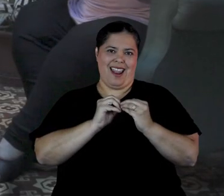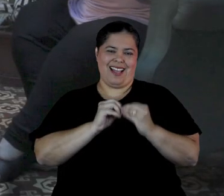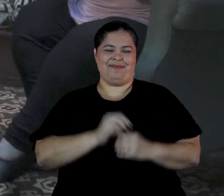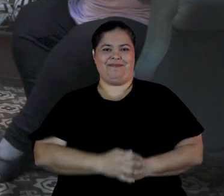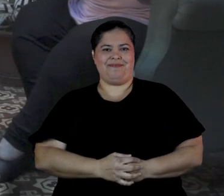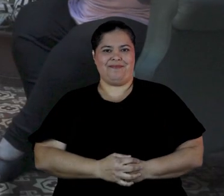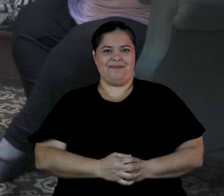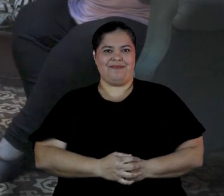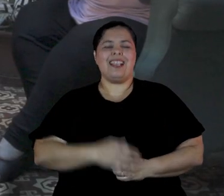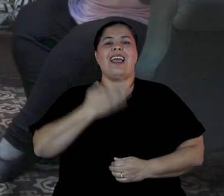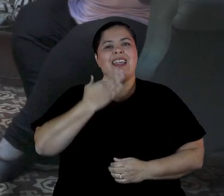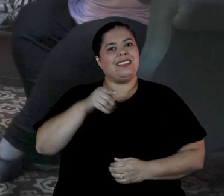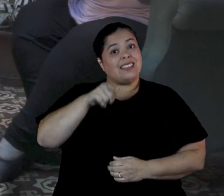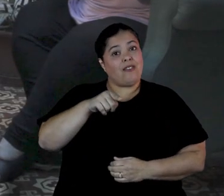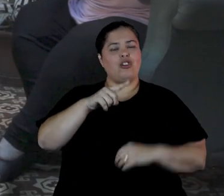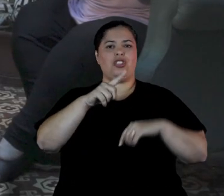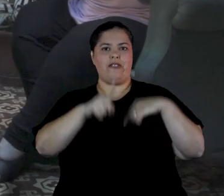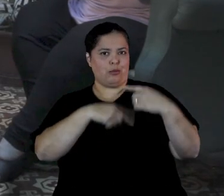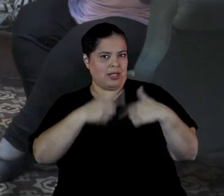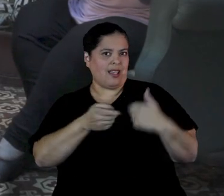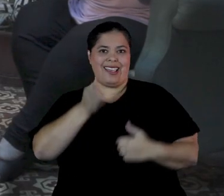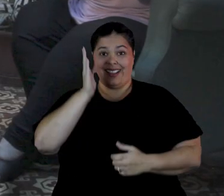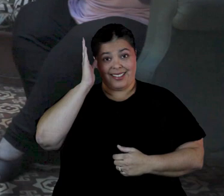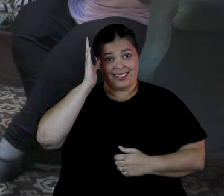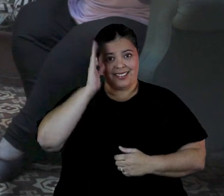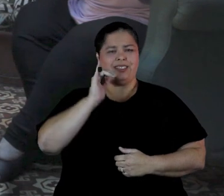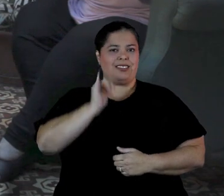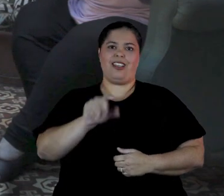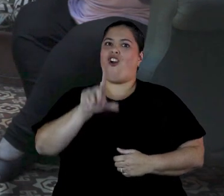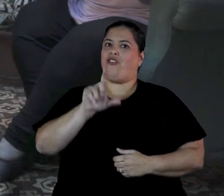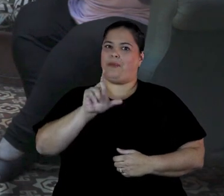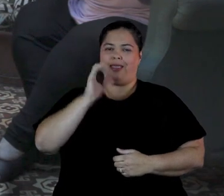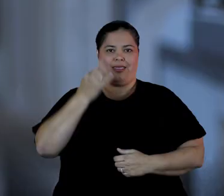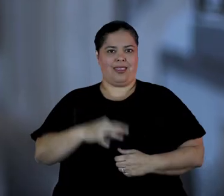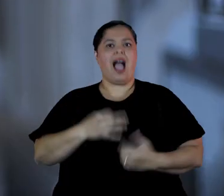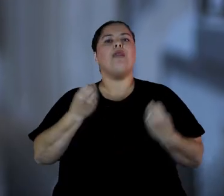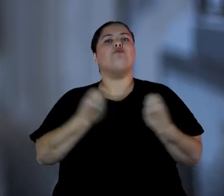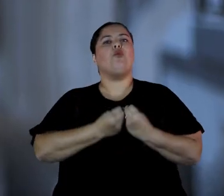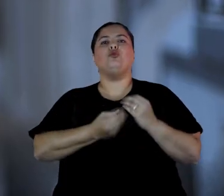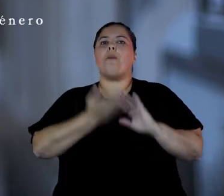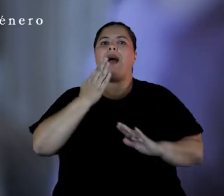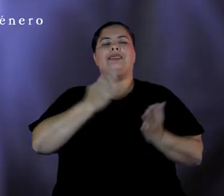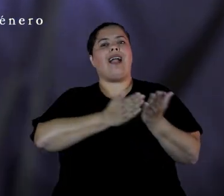vos. ¿Y vamos a seguir? Obviamente. Seguiremos. Hay mucho por recorrer. Necessible.